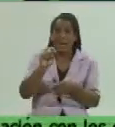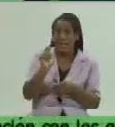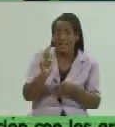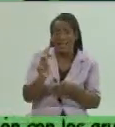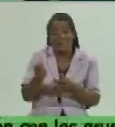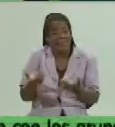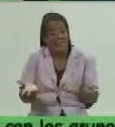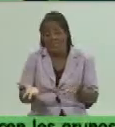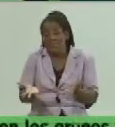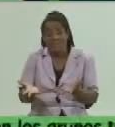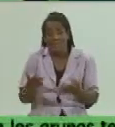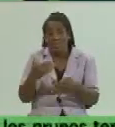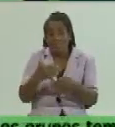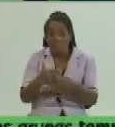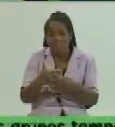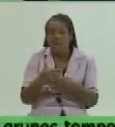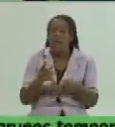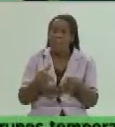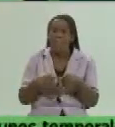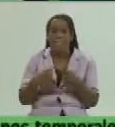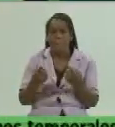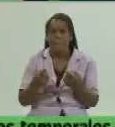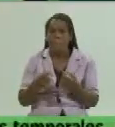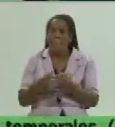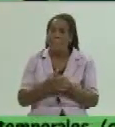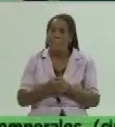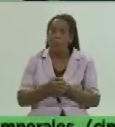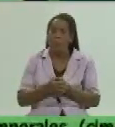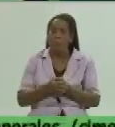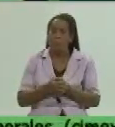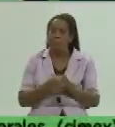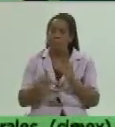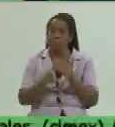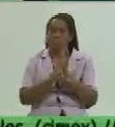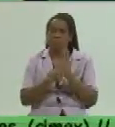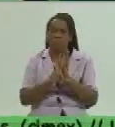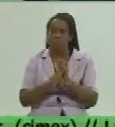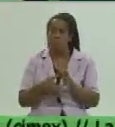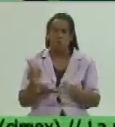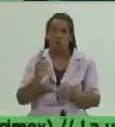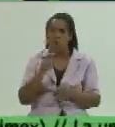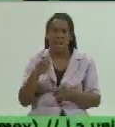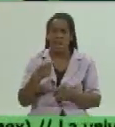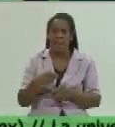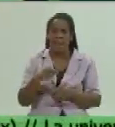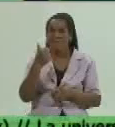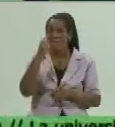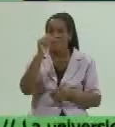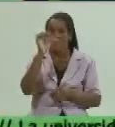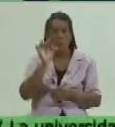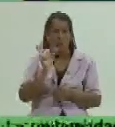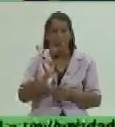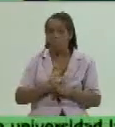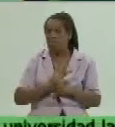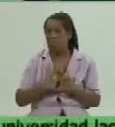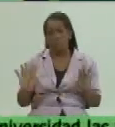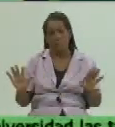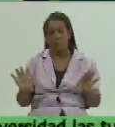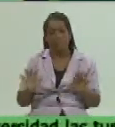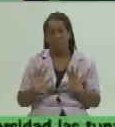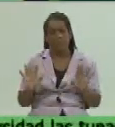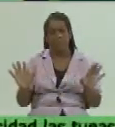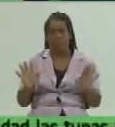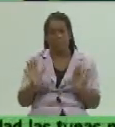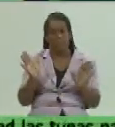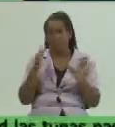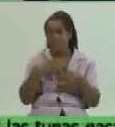que se limita pero es una actividad de reem simplificado que no tiene que pagar 10% es una cuota fija y por ahí transita y